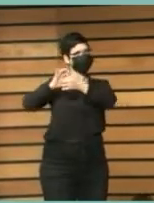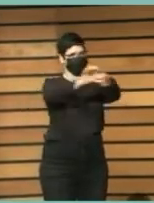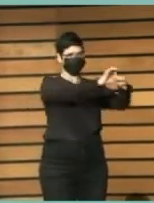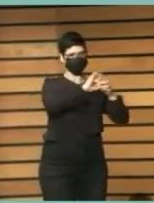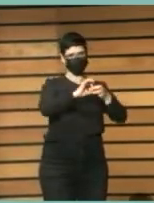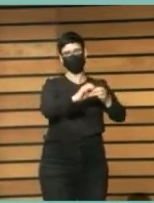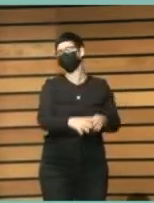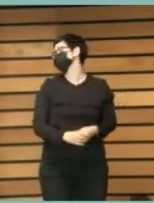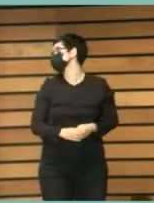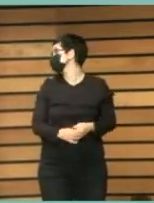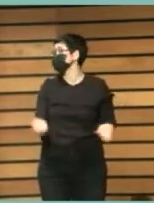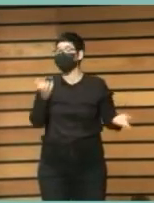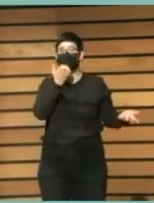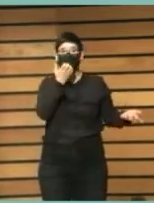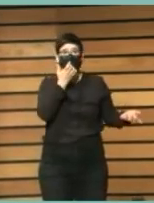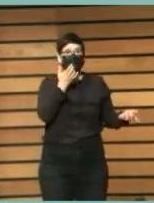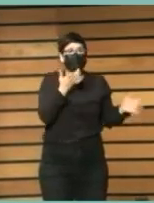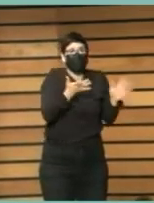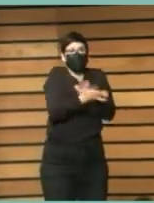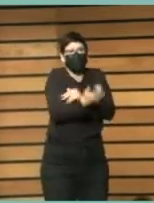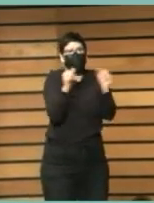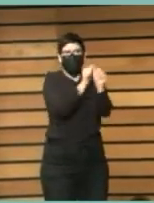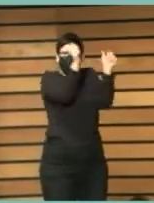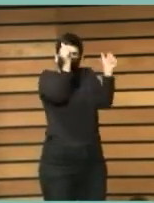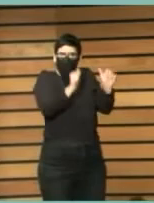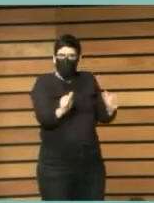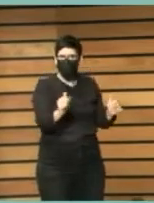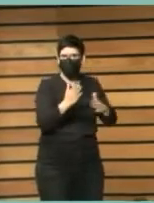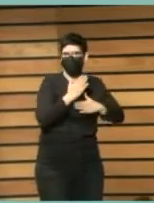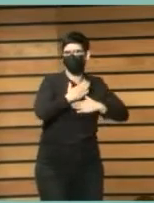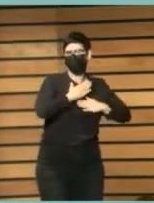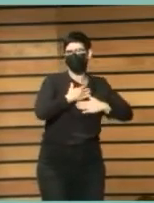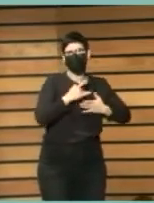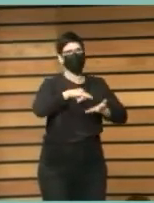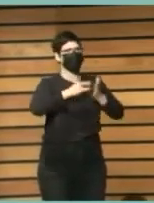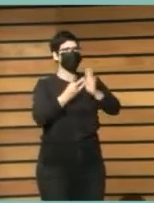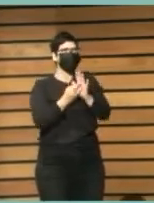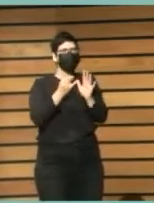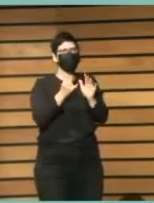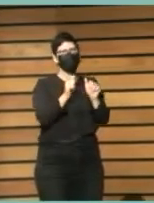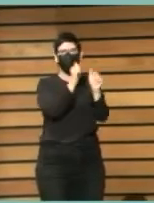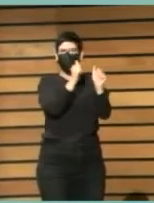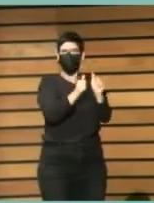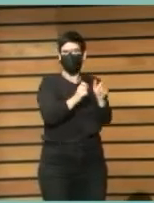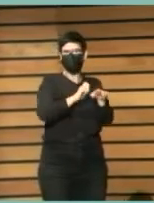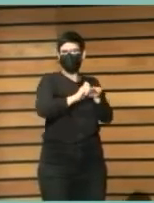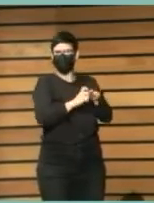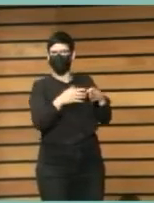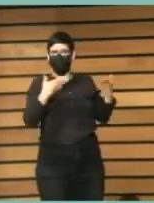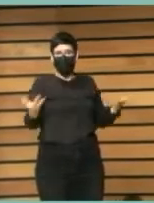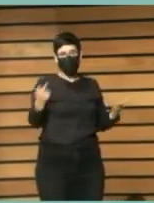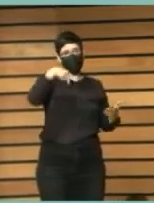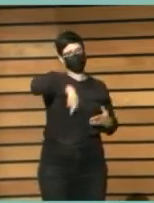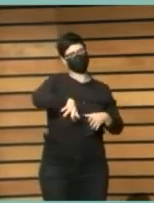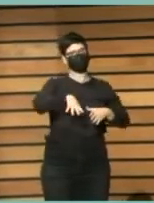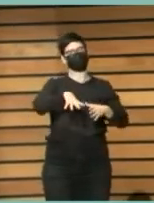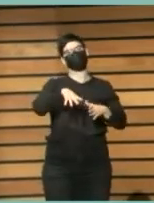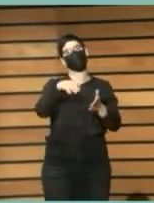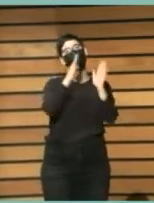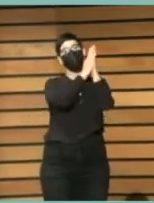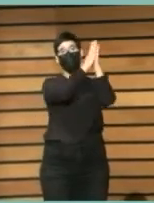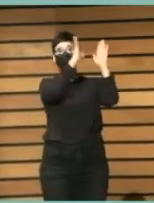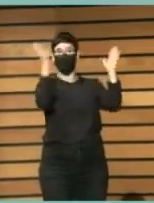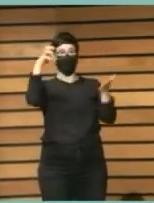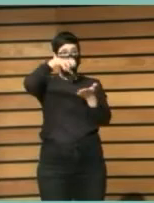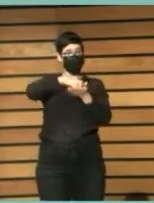si tuviera que definir el modelo el tipo de proyecto que hemos intentado crear en la biblioteca municipal de Arucas